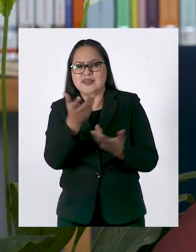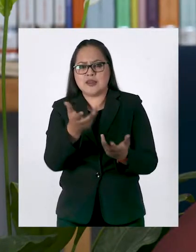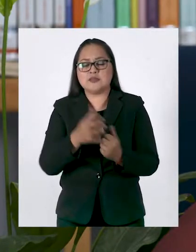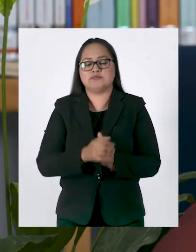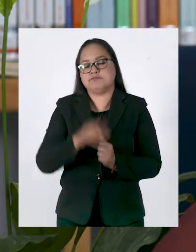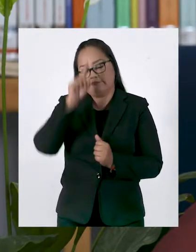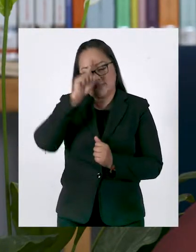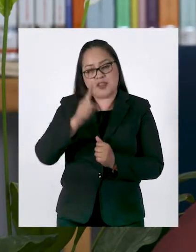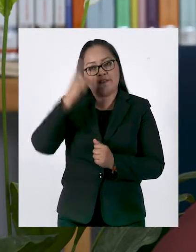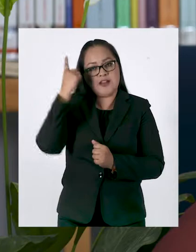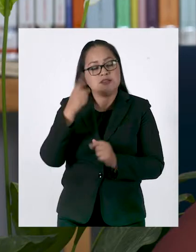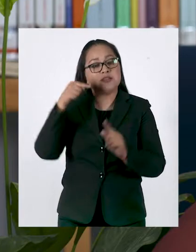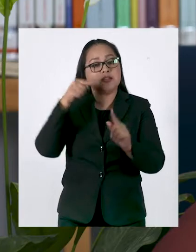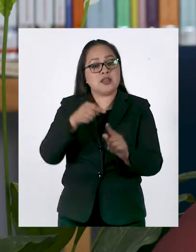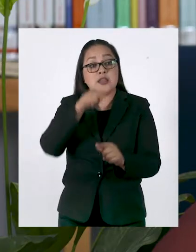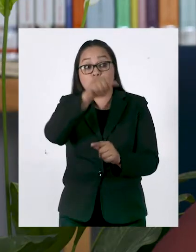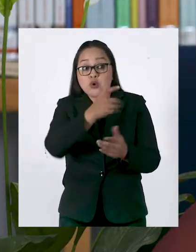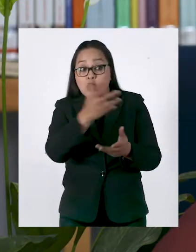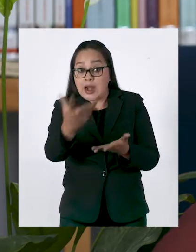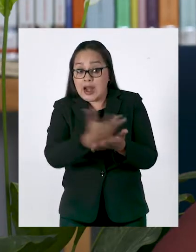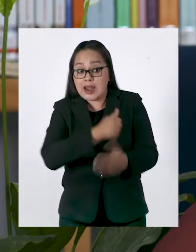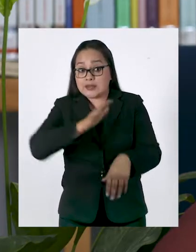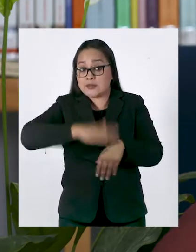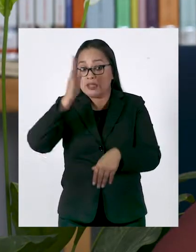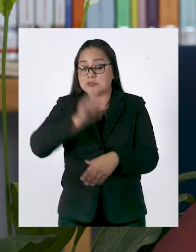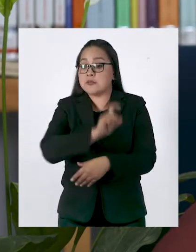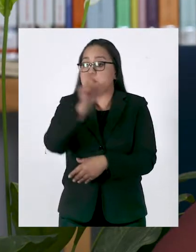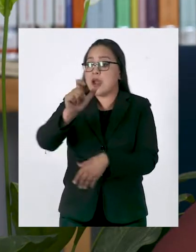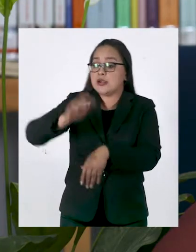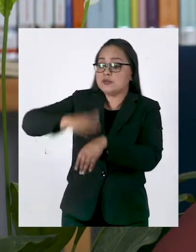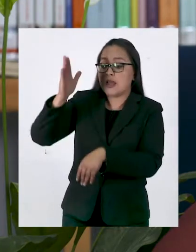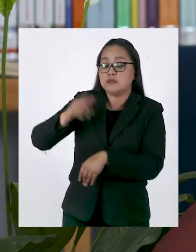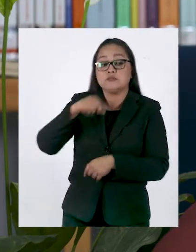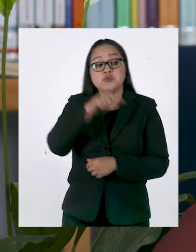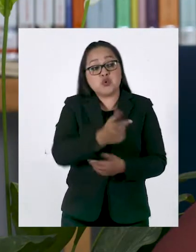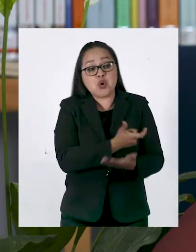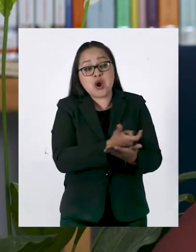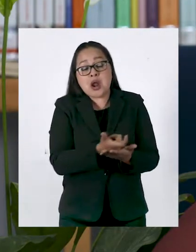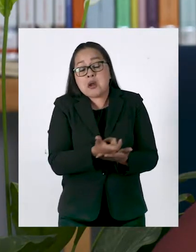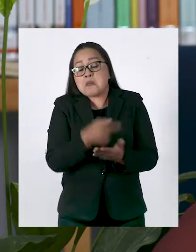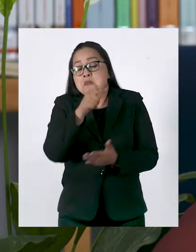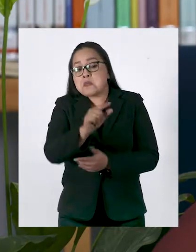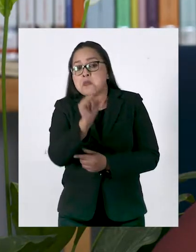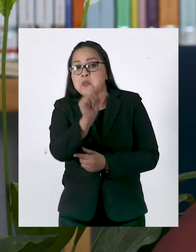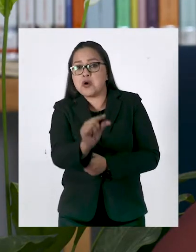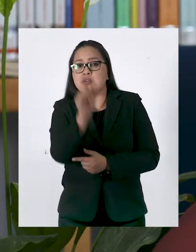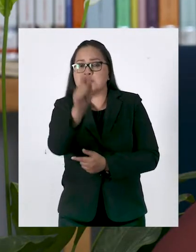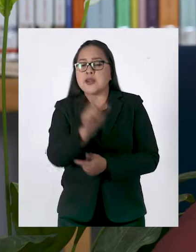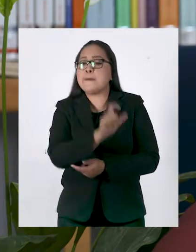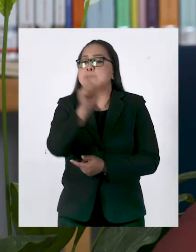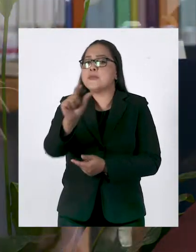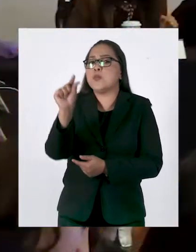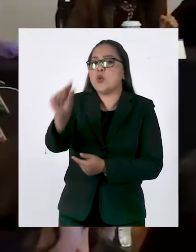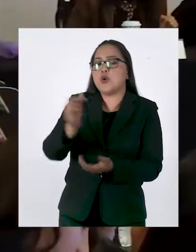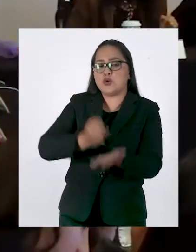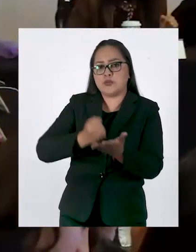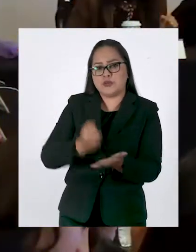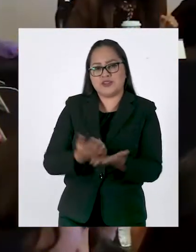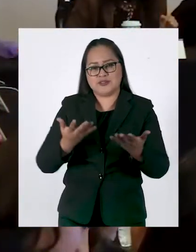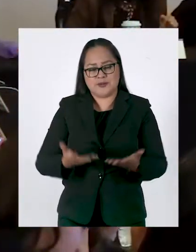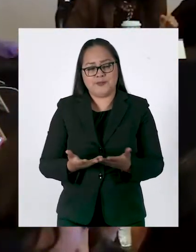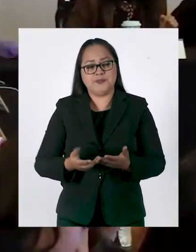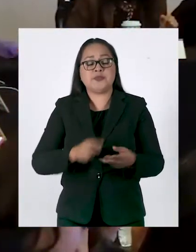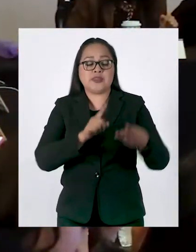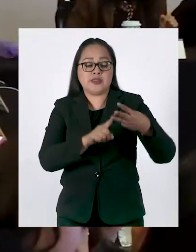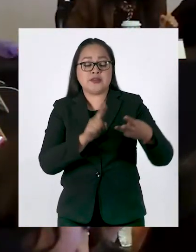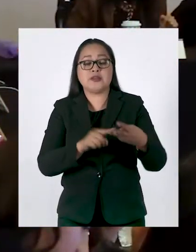los impuestos. ¿Esto qué significa? Muy sencillo, que el que más gane, más aporte. El que menos gane, sea el que menos